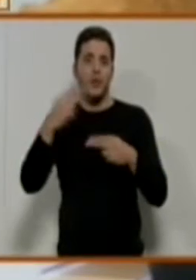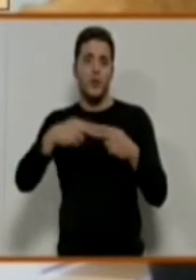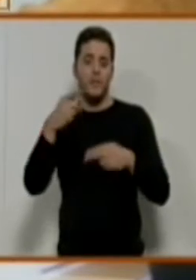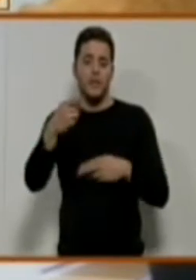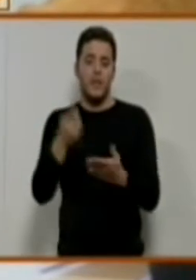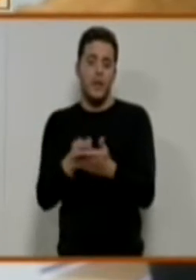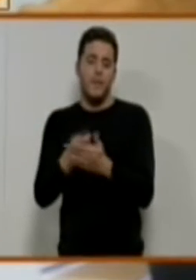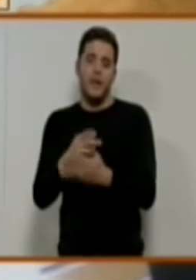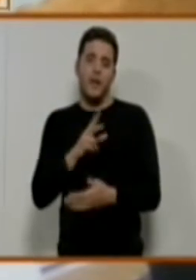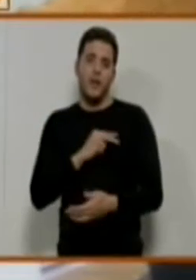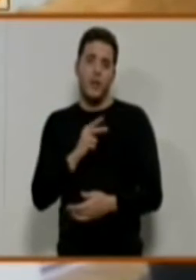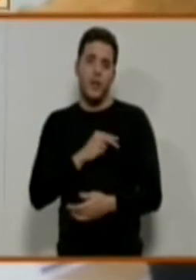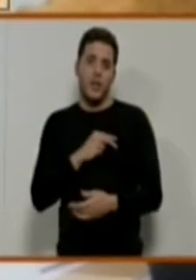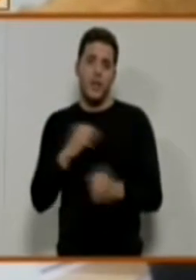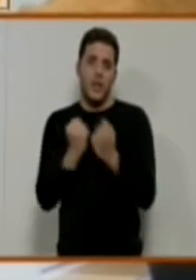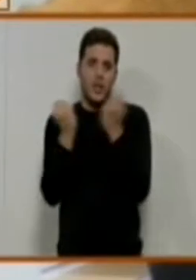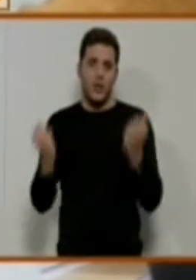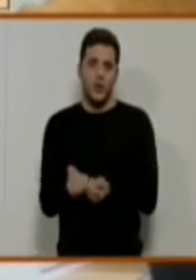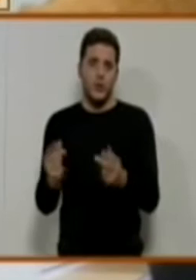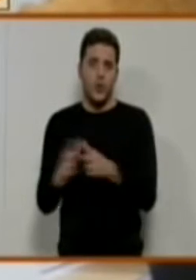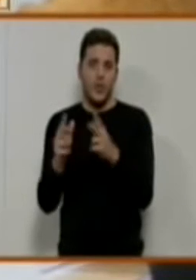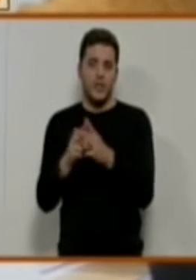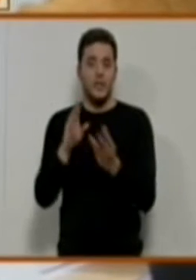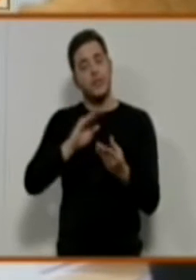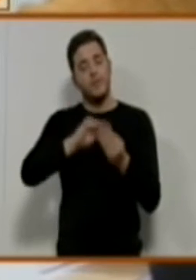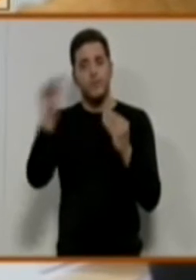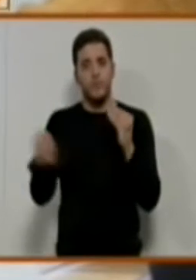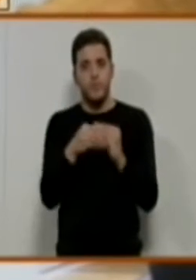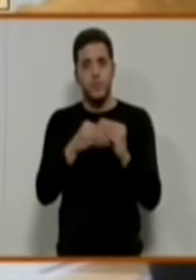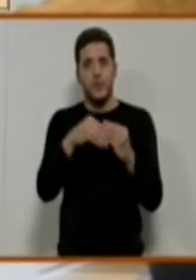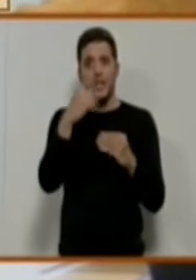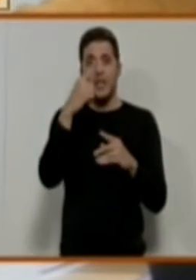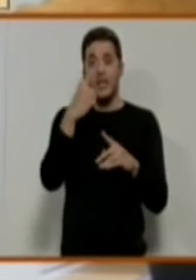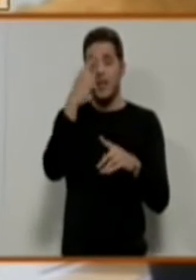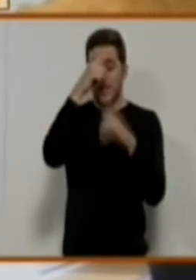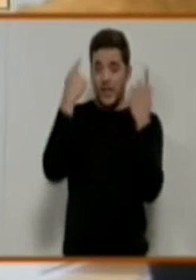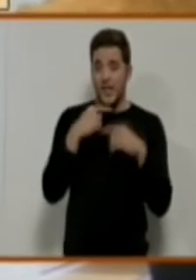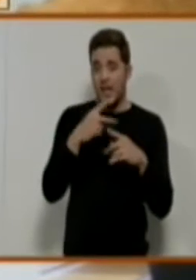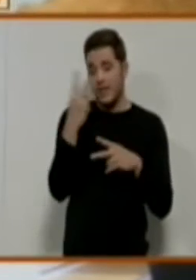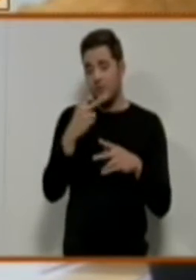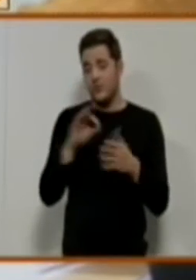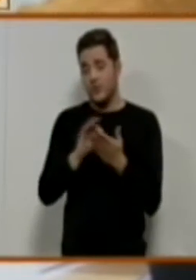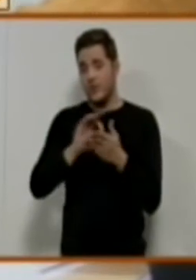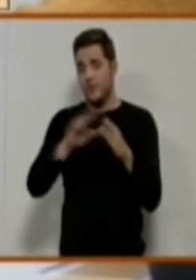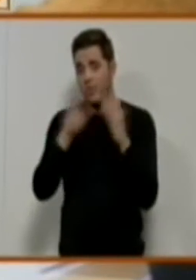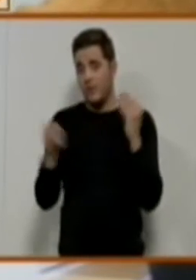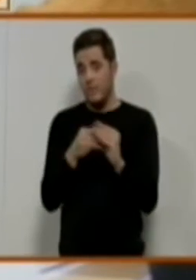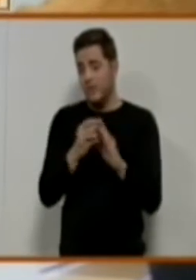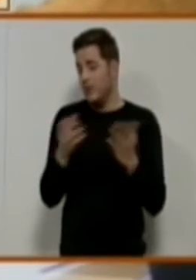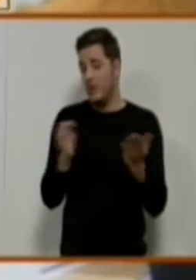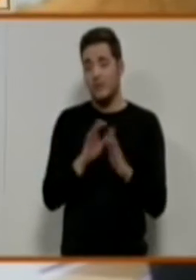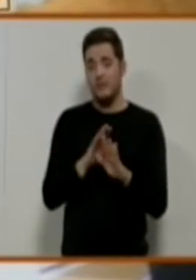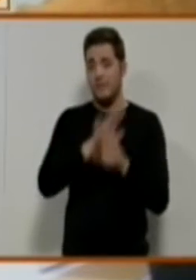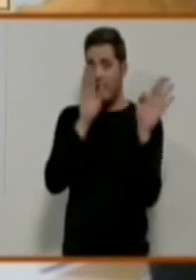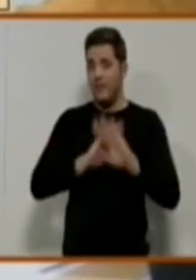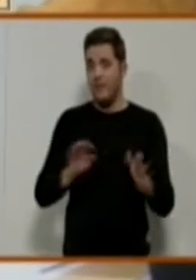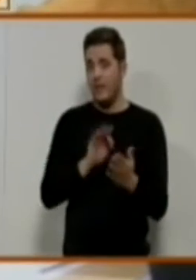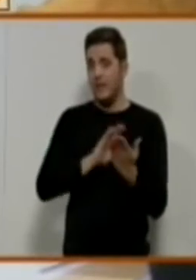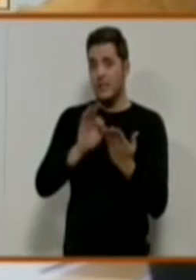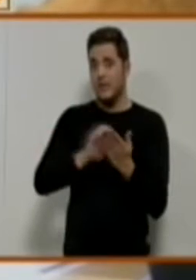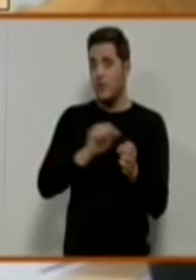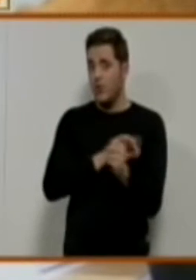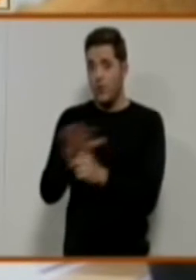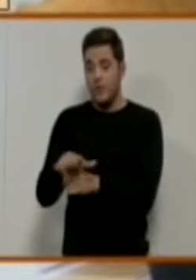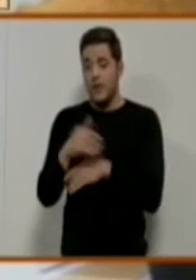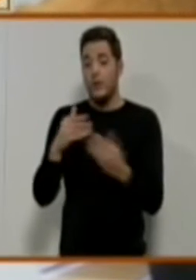Concejalía de Acción Social. Es decir, es complementario al servicio que se presta con Cáritas. Por lo tanto, el servicio está cubierto. Es decir, cabe que probablemente